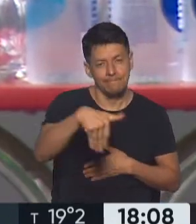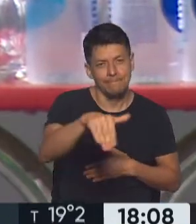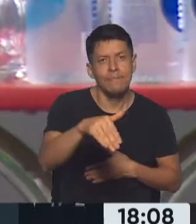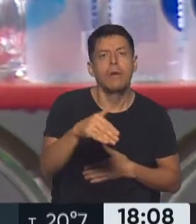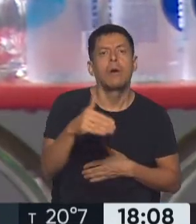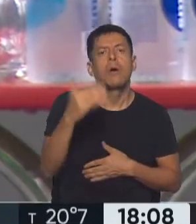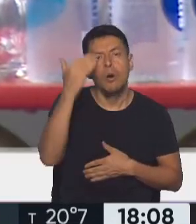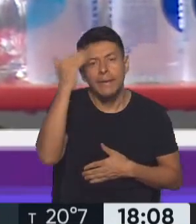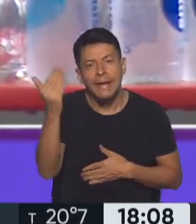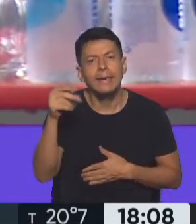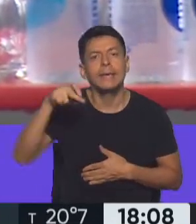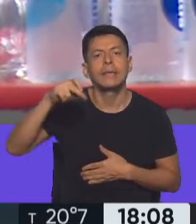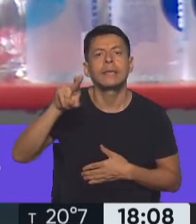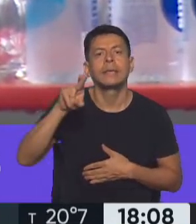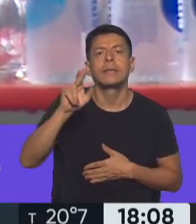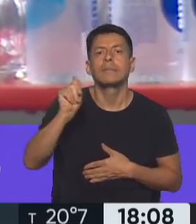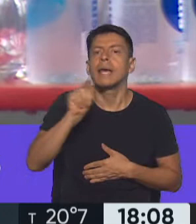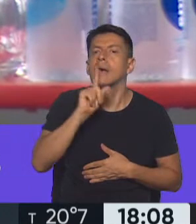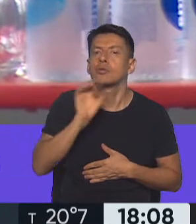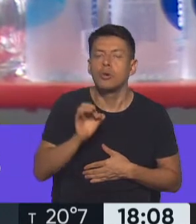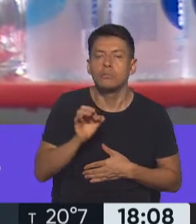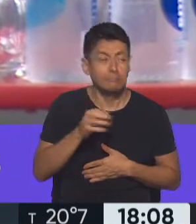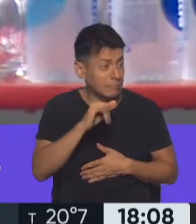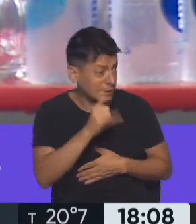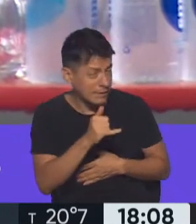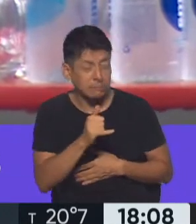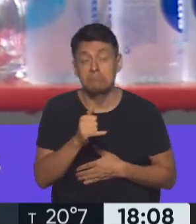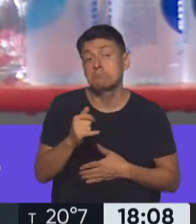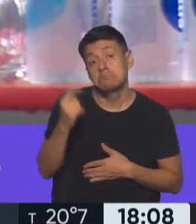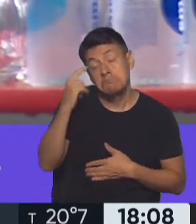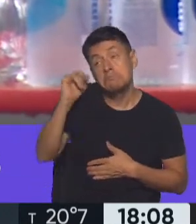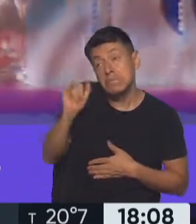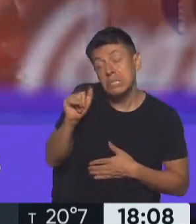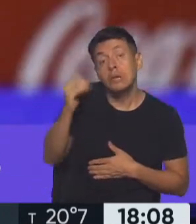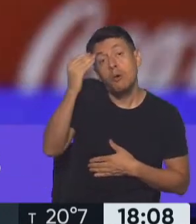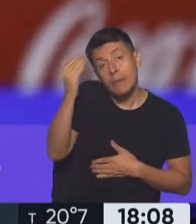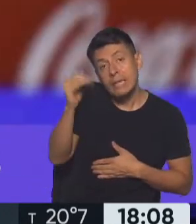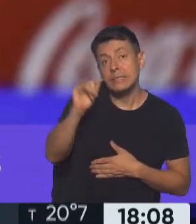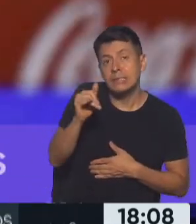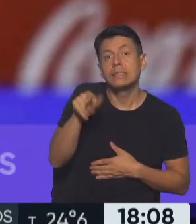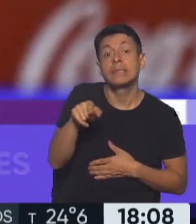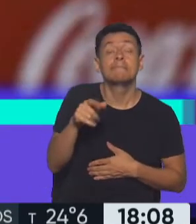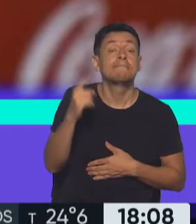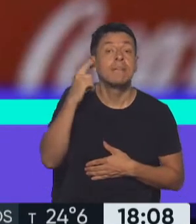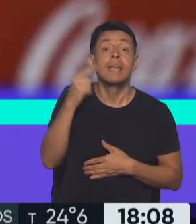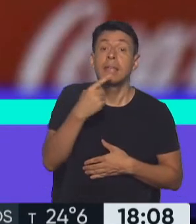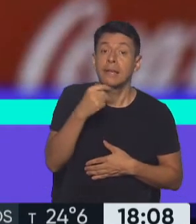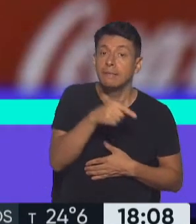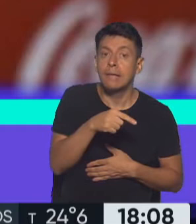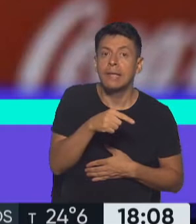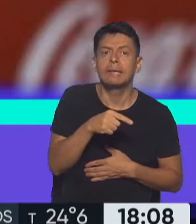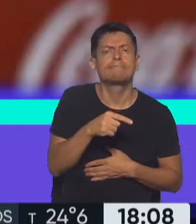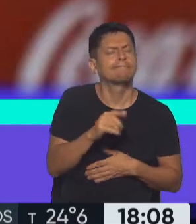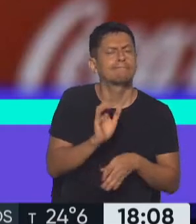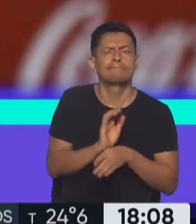a Prato, ¿no? Hablando de... ¿Habrá? Sí, sí, yo creo que sí. Yo creo que River está sumamente